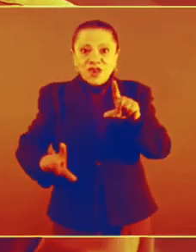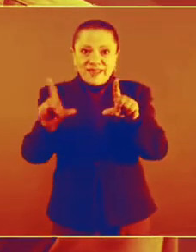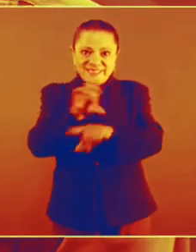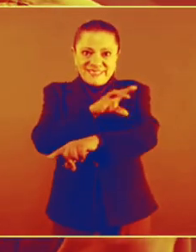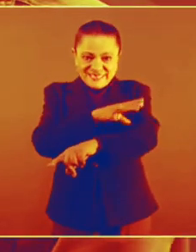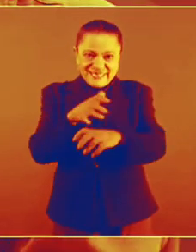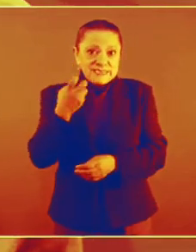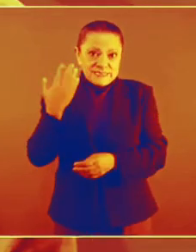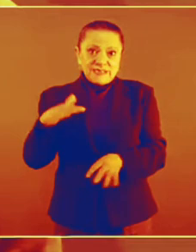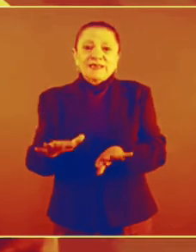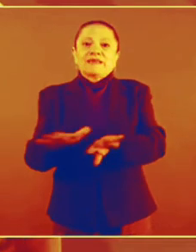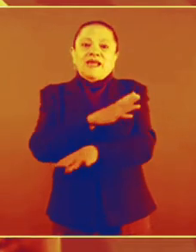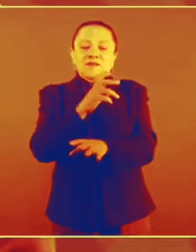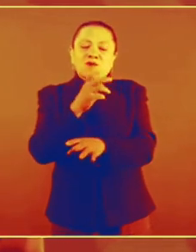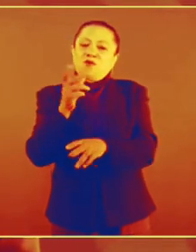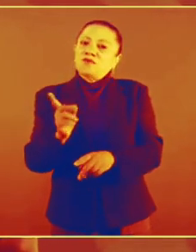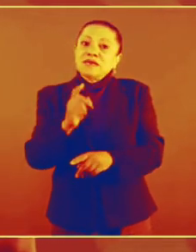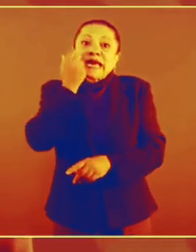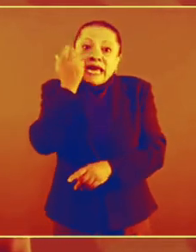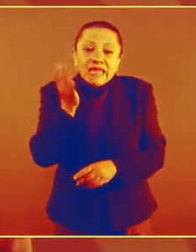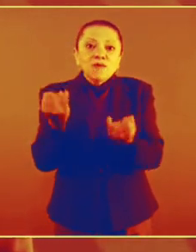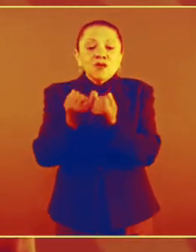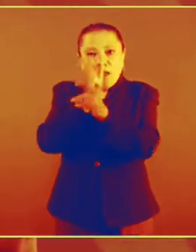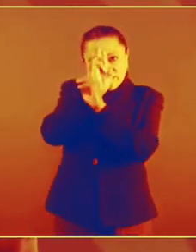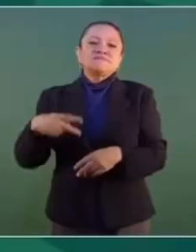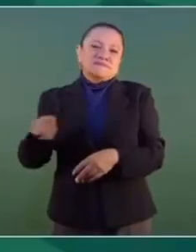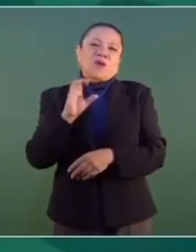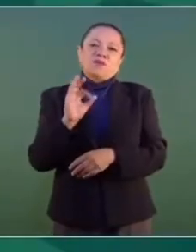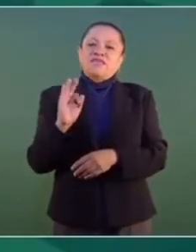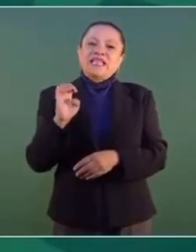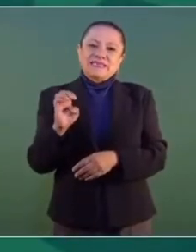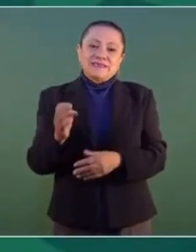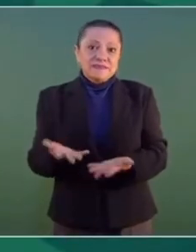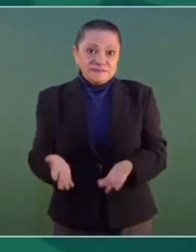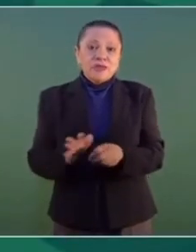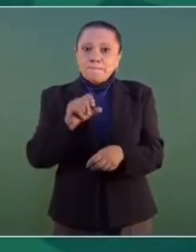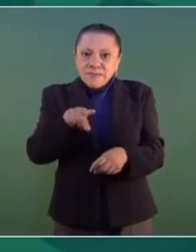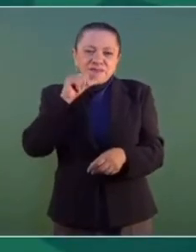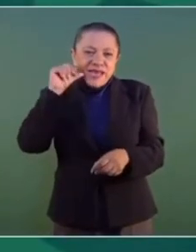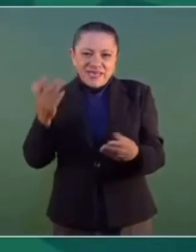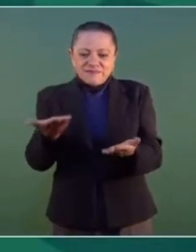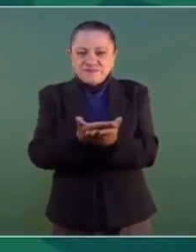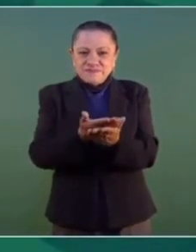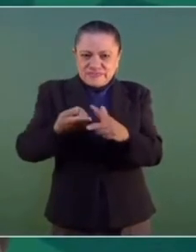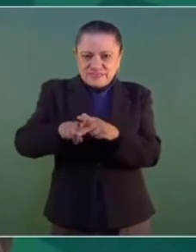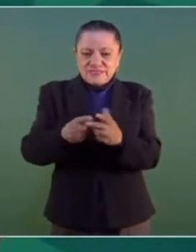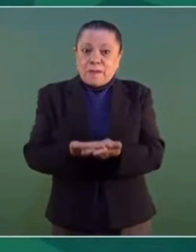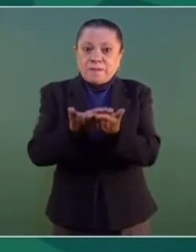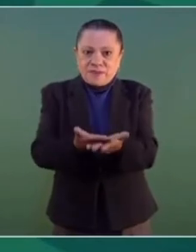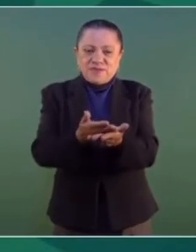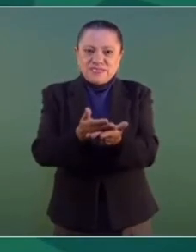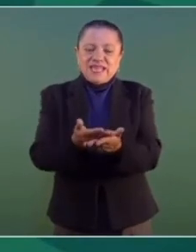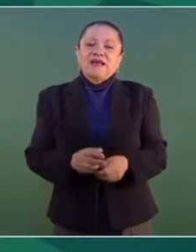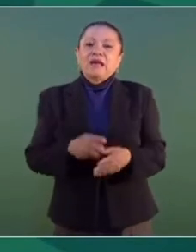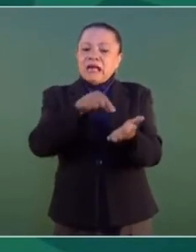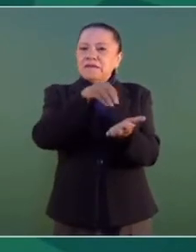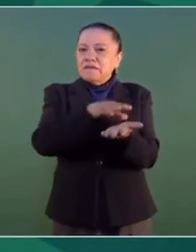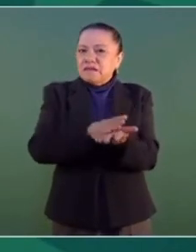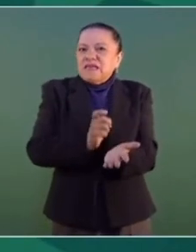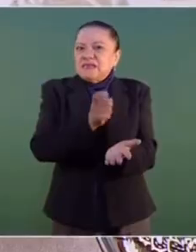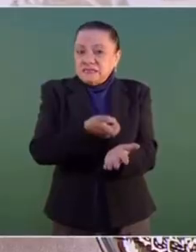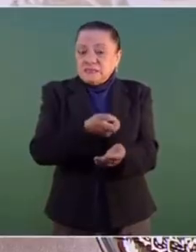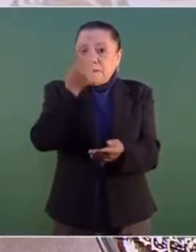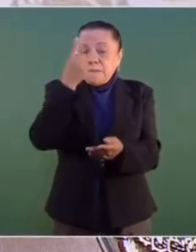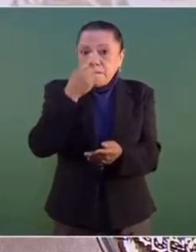significa darle su lugar a la Comisión Federal de Electricidad. En esa misma iniciativa se establece que